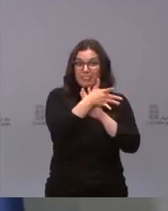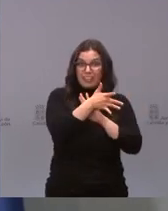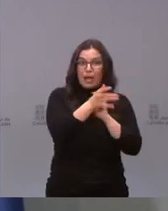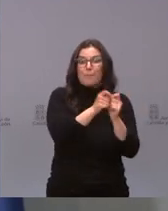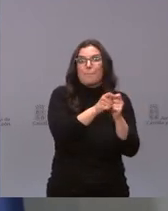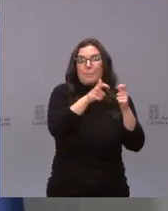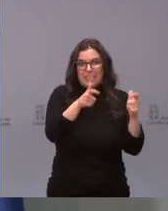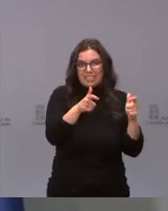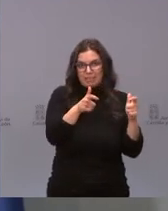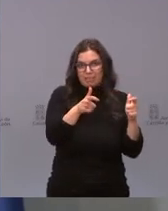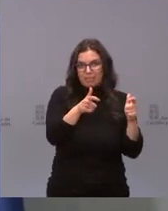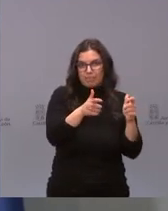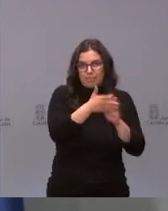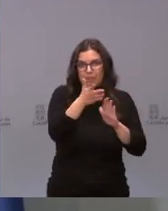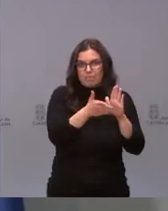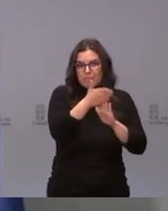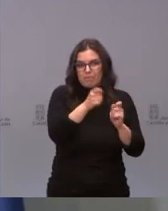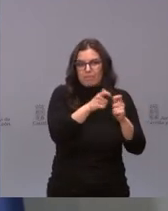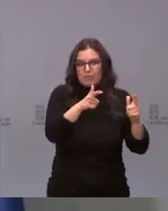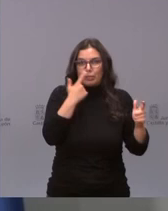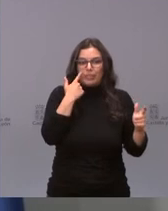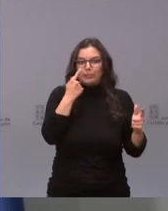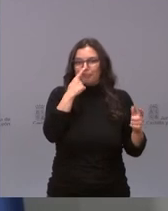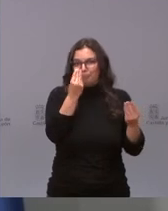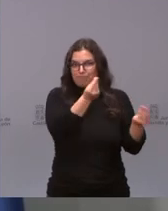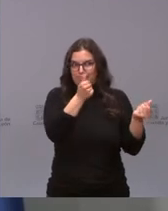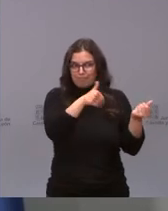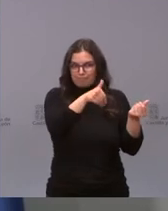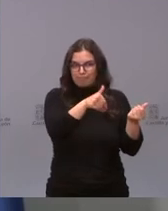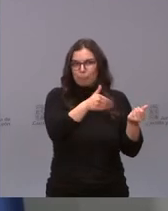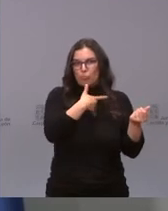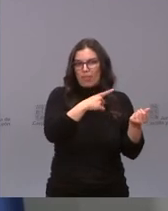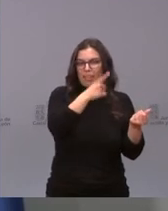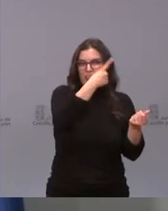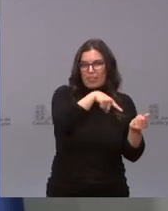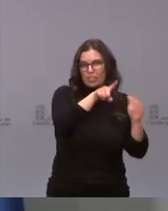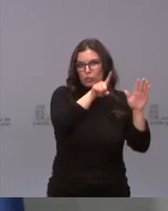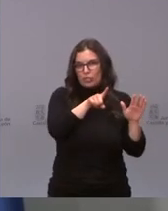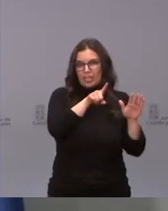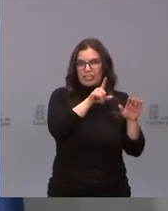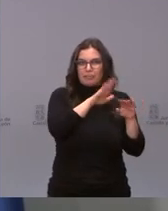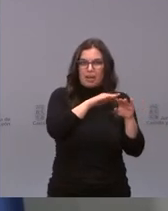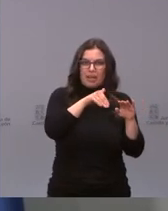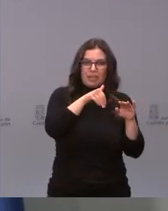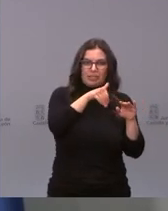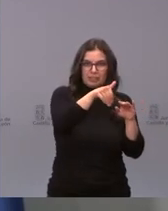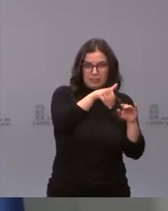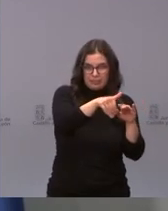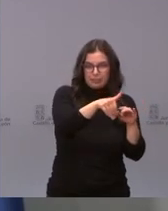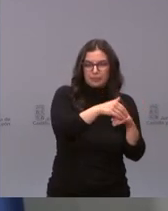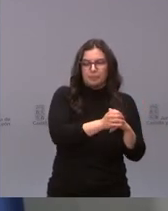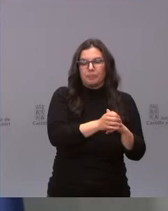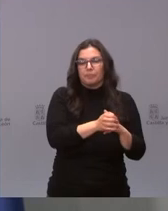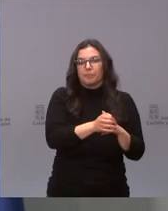crecimiento, que se espera una incidencia de 106 para 14 días, con lo cual está en crecimiento.